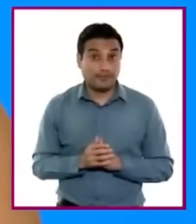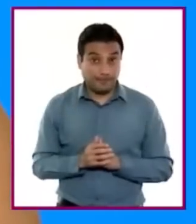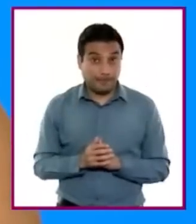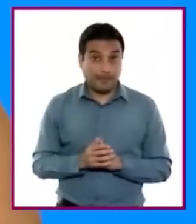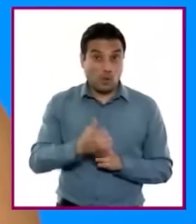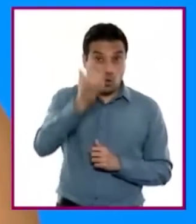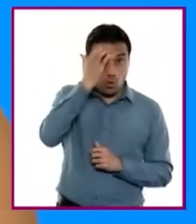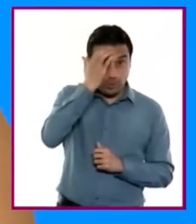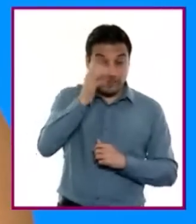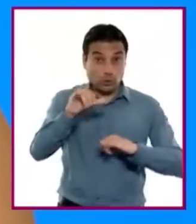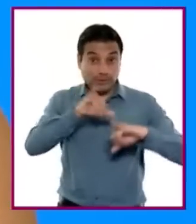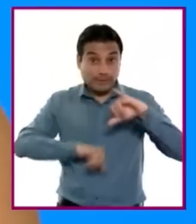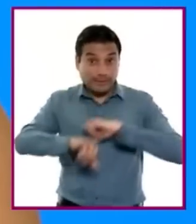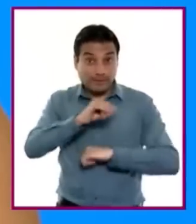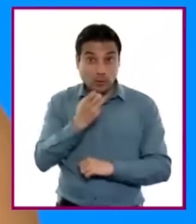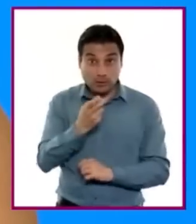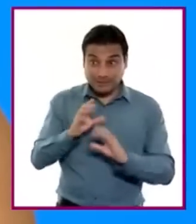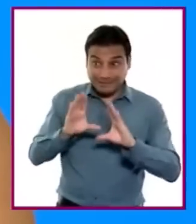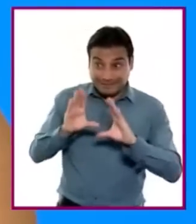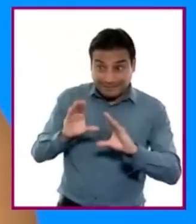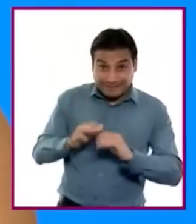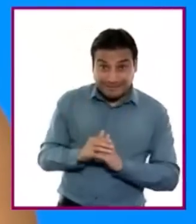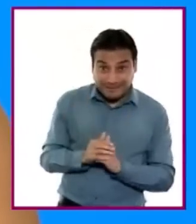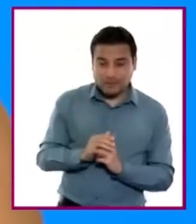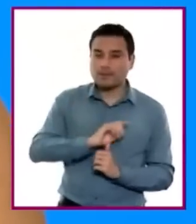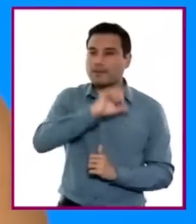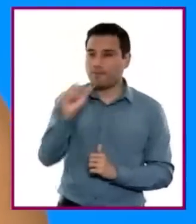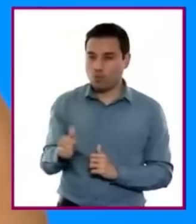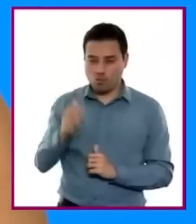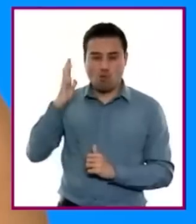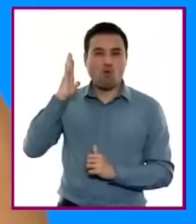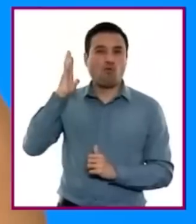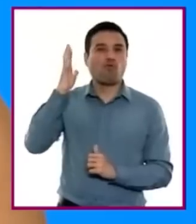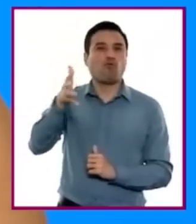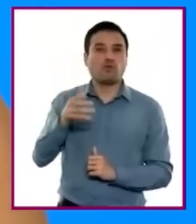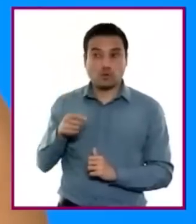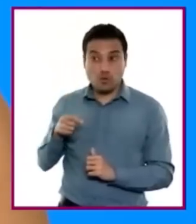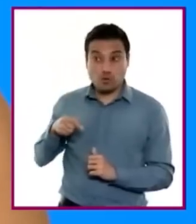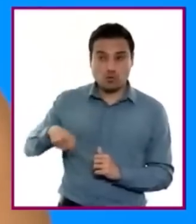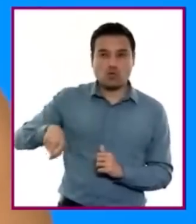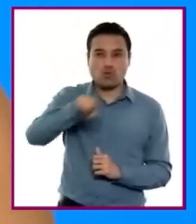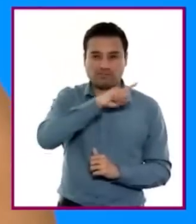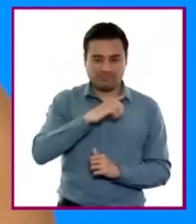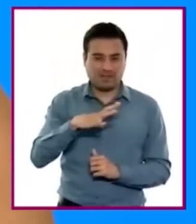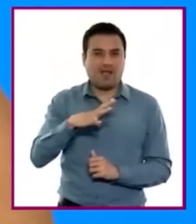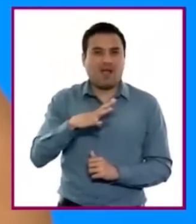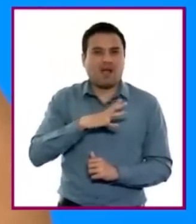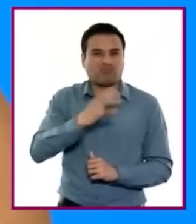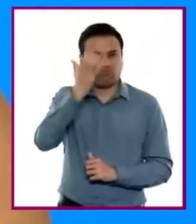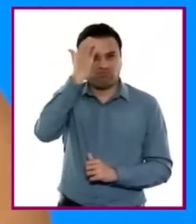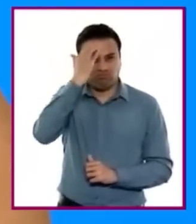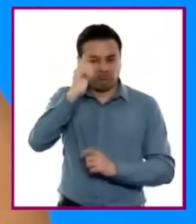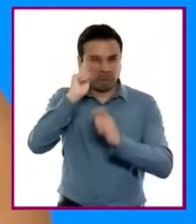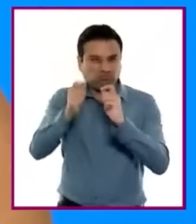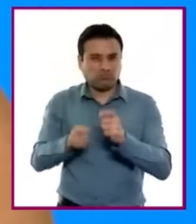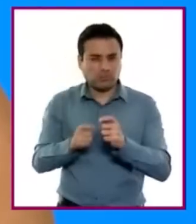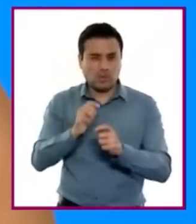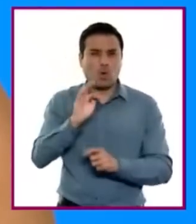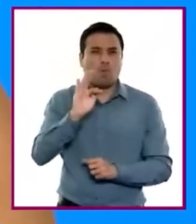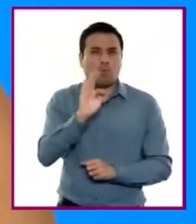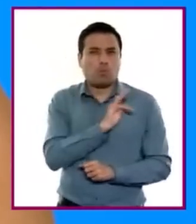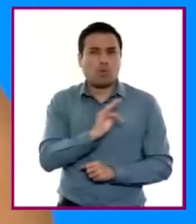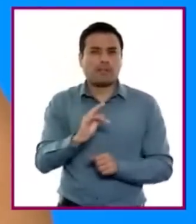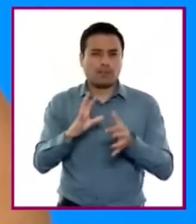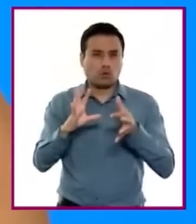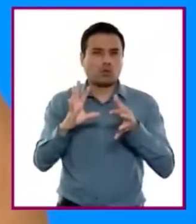Científico se aporta la formación de una ciudadanía que cuente con conocimientos para explicar, comprender